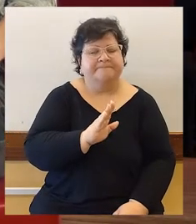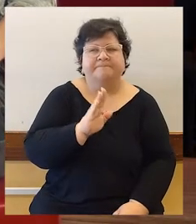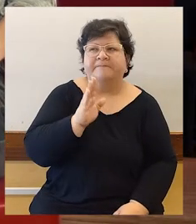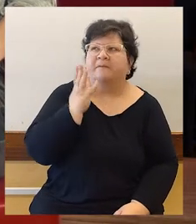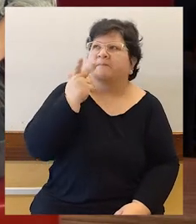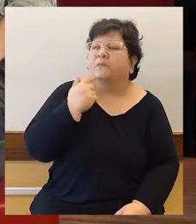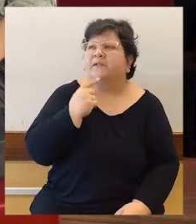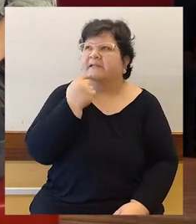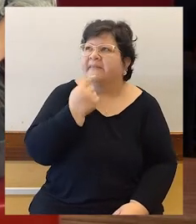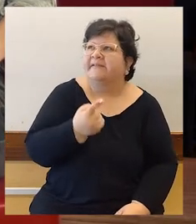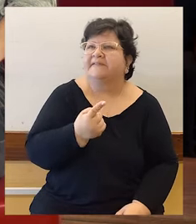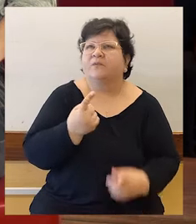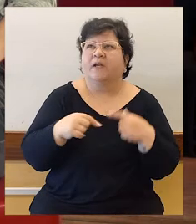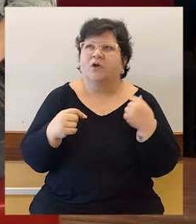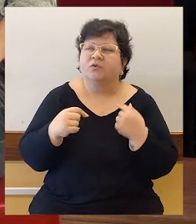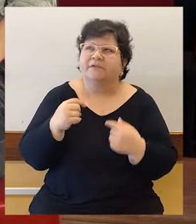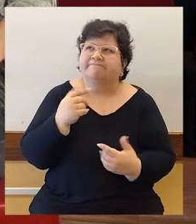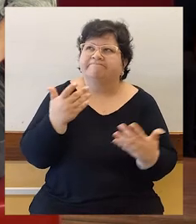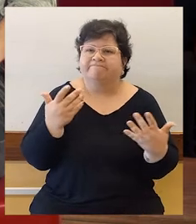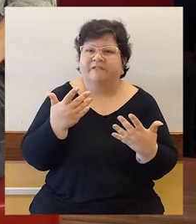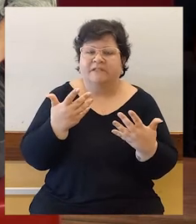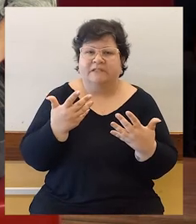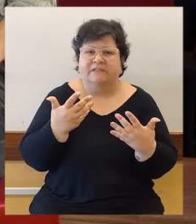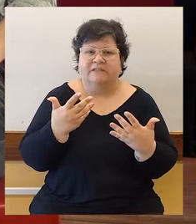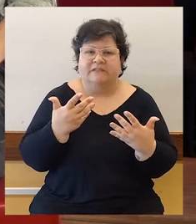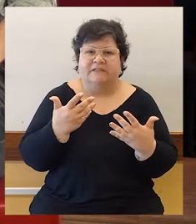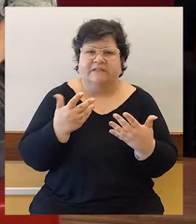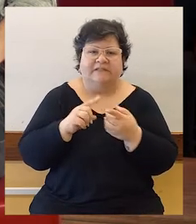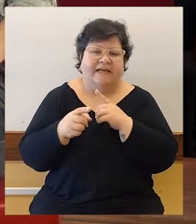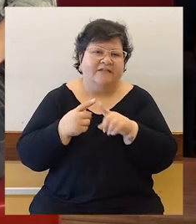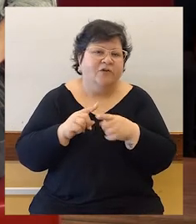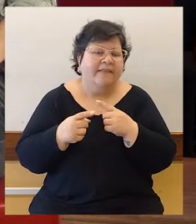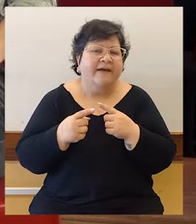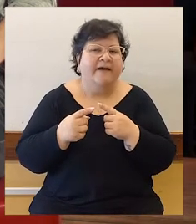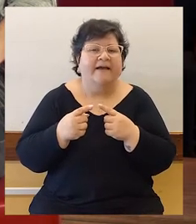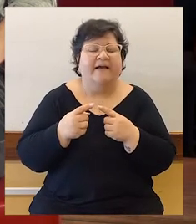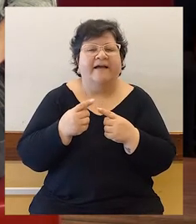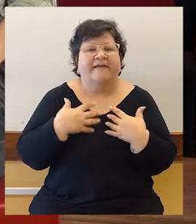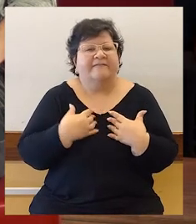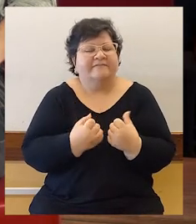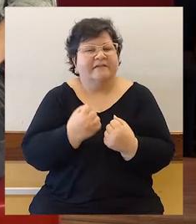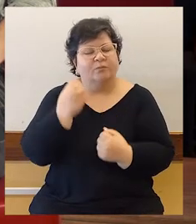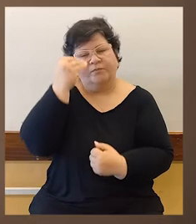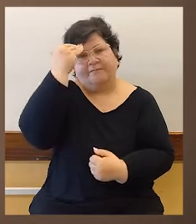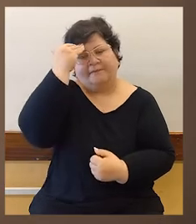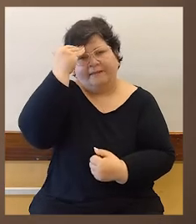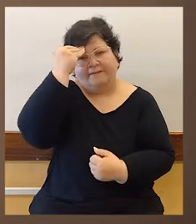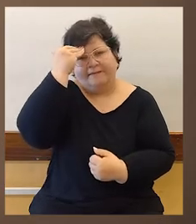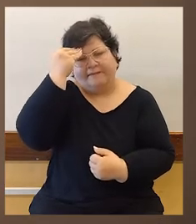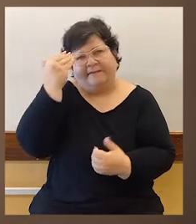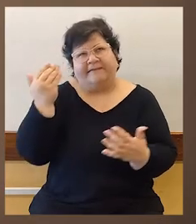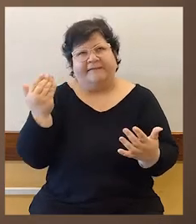algo que me quedó como en el tintero que tenía que ver con la salud mental en esta cuestión de las